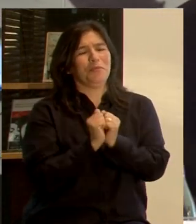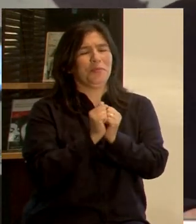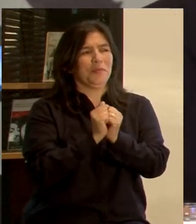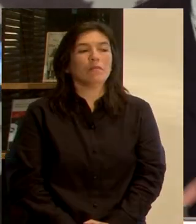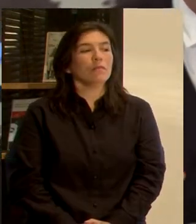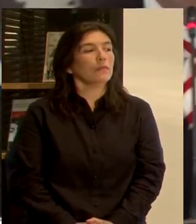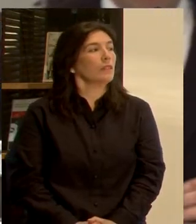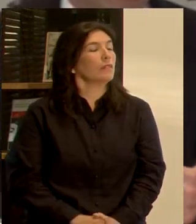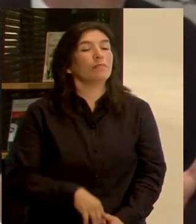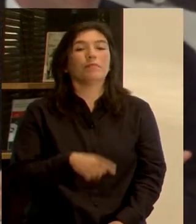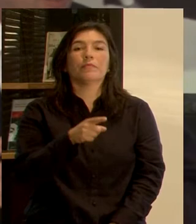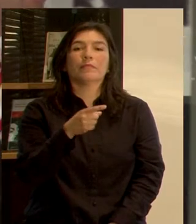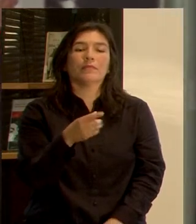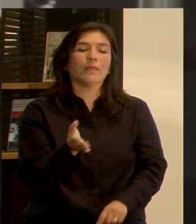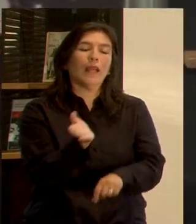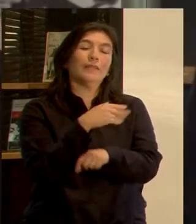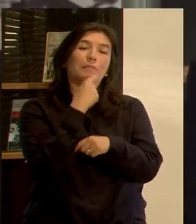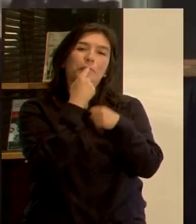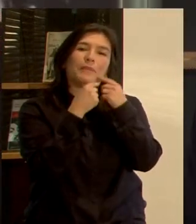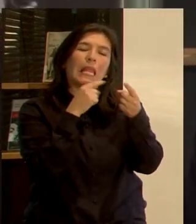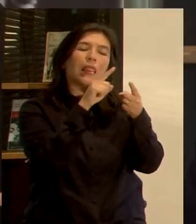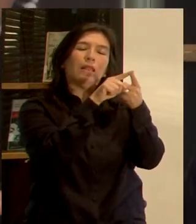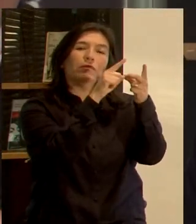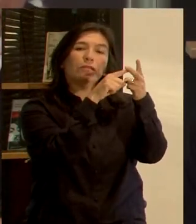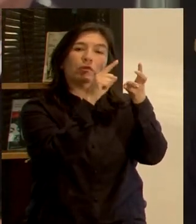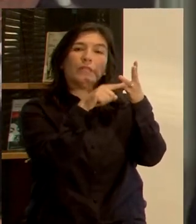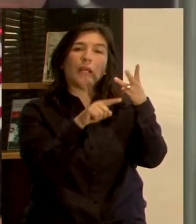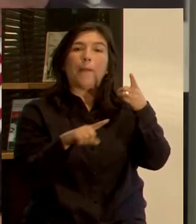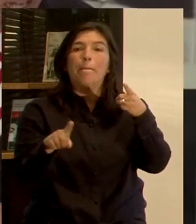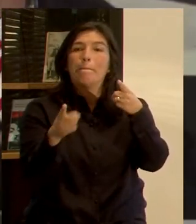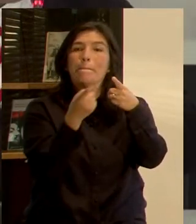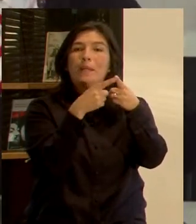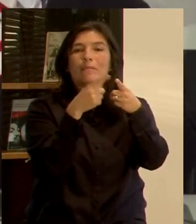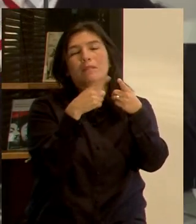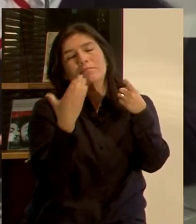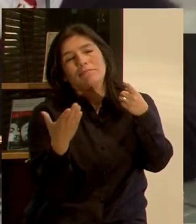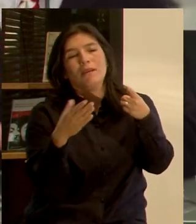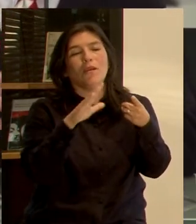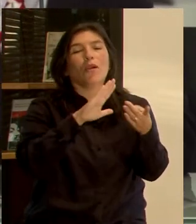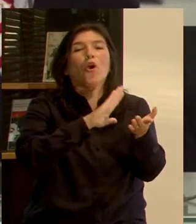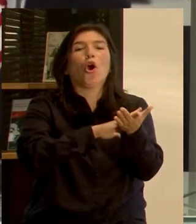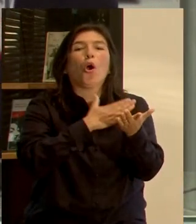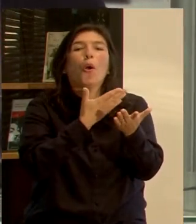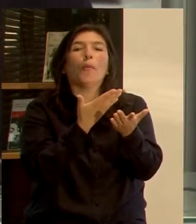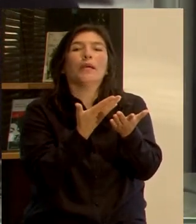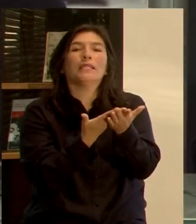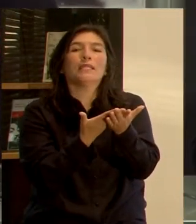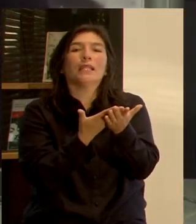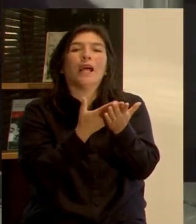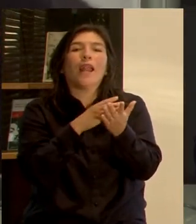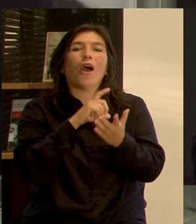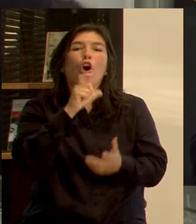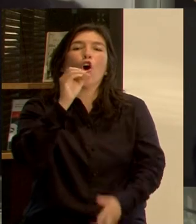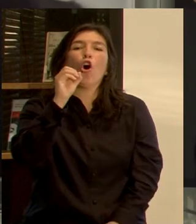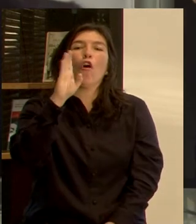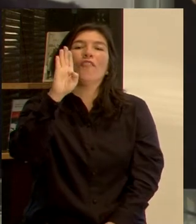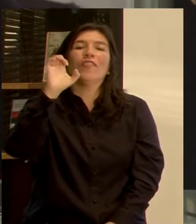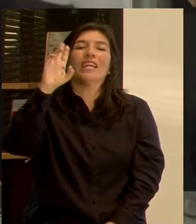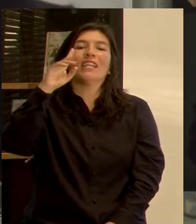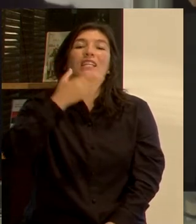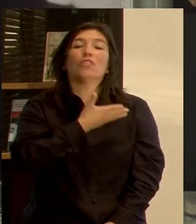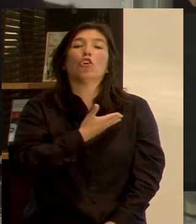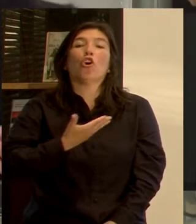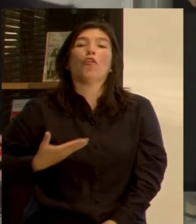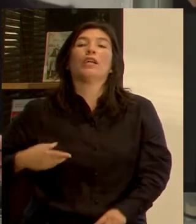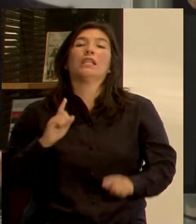Arturo, quiero hacerte tres preguntas, básicamente. La primera es la obvia. ¿Cómo está la gobernanza en nuestro país? También